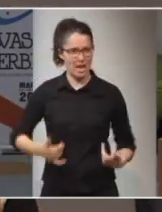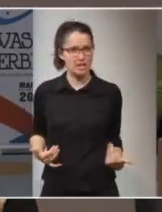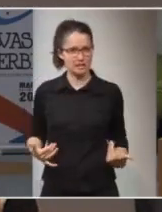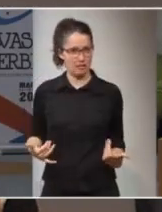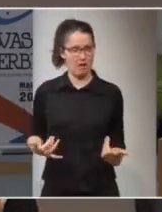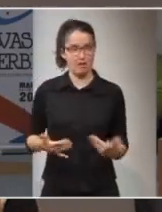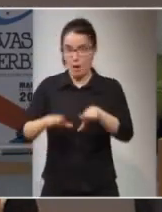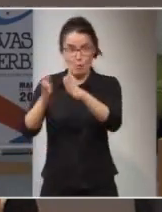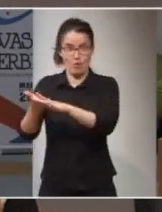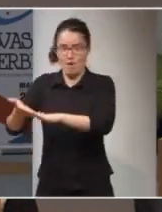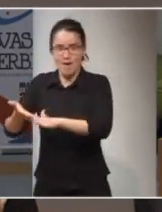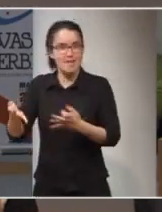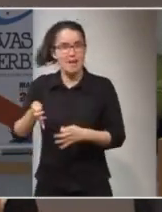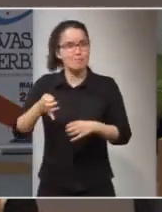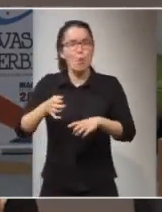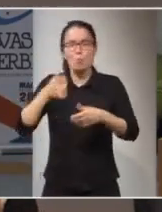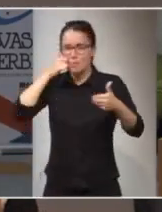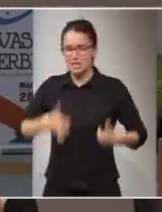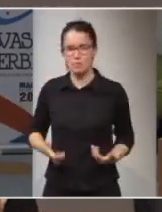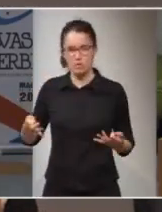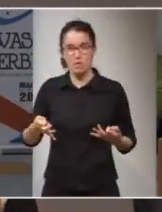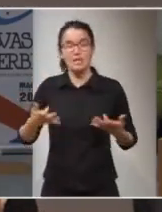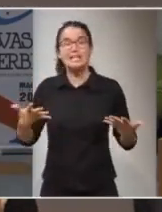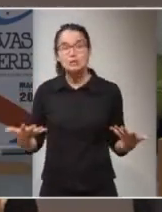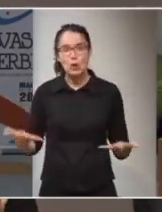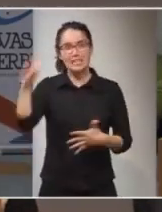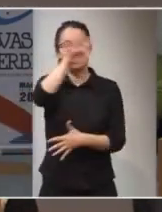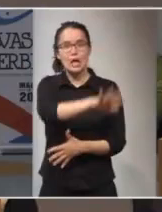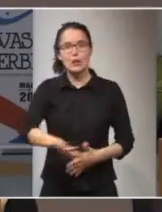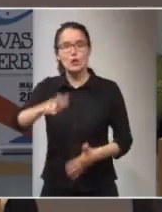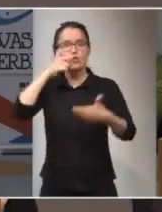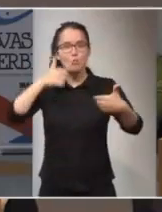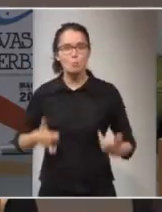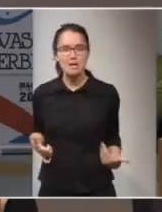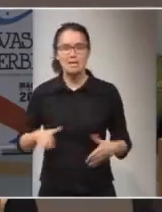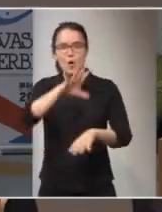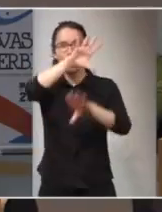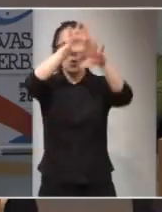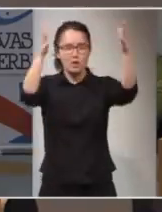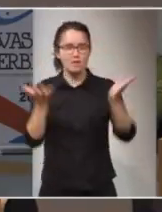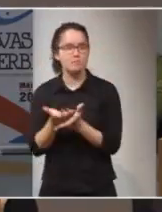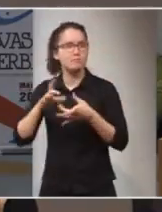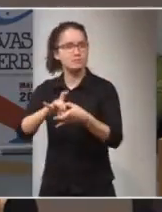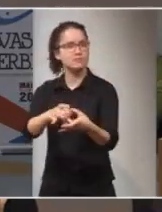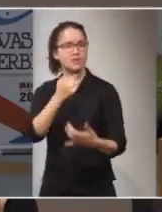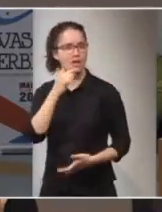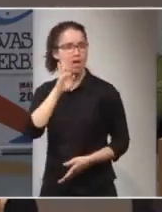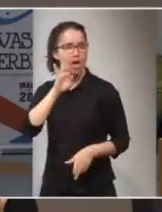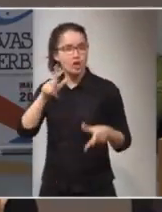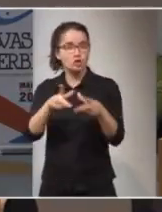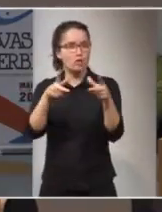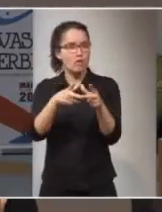lleva el mundo. Entonces, Nación Humana Universal tiene que ver con eso que decía de la sociedad